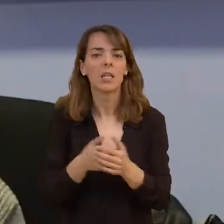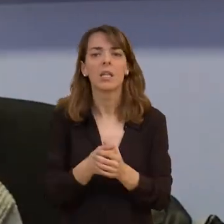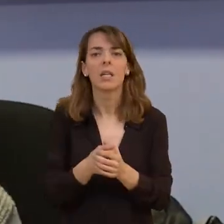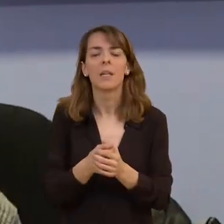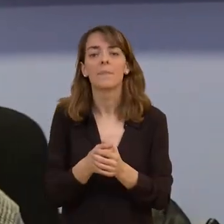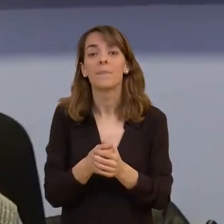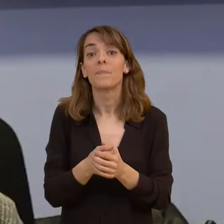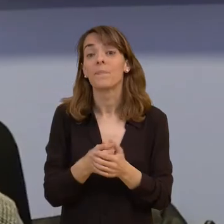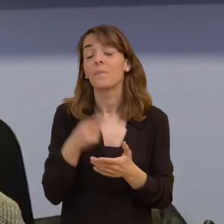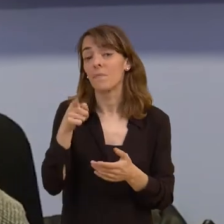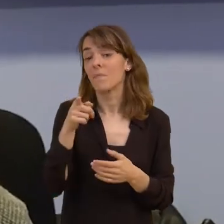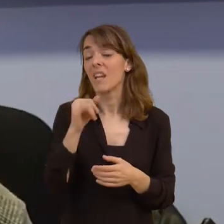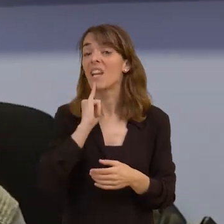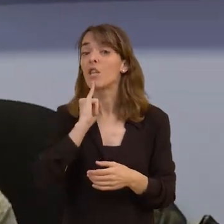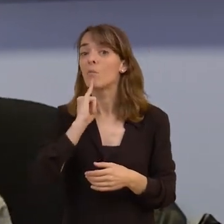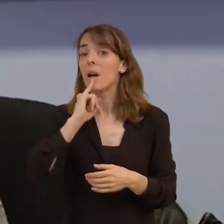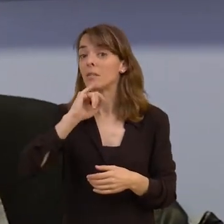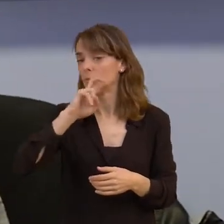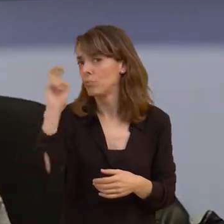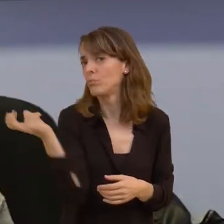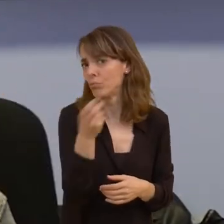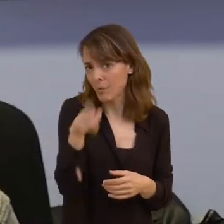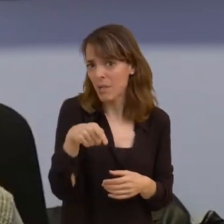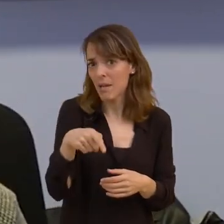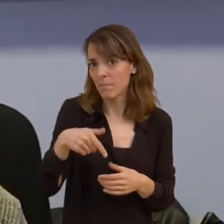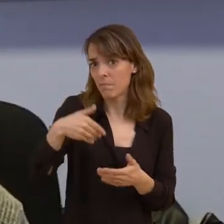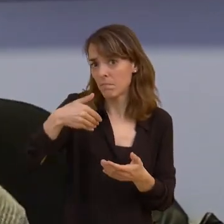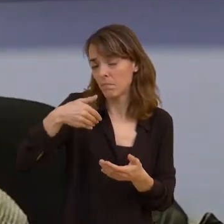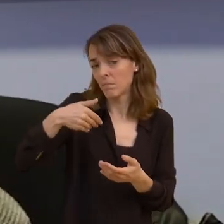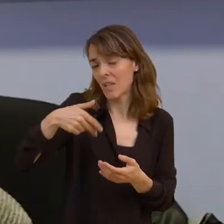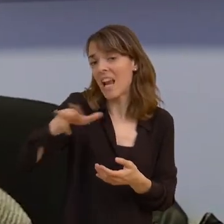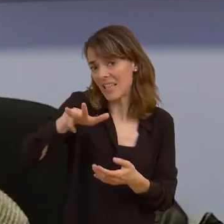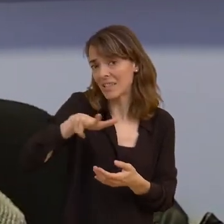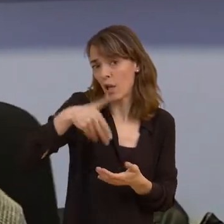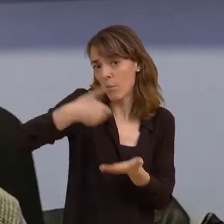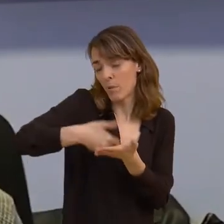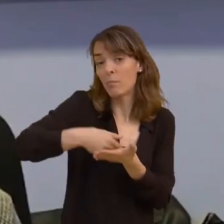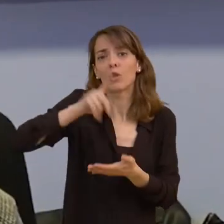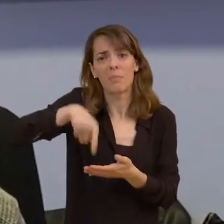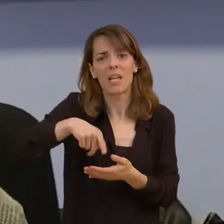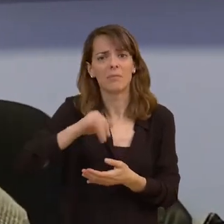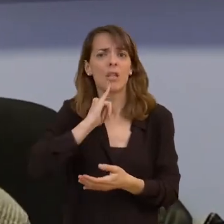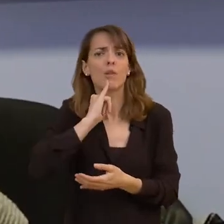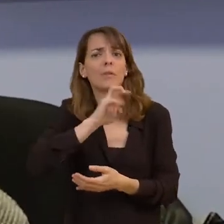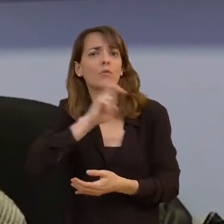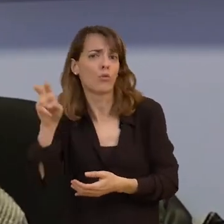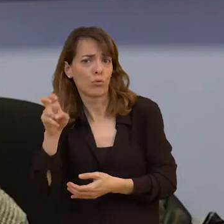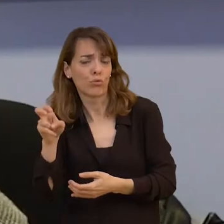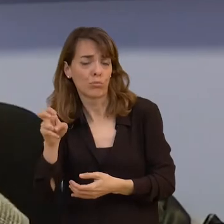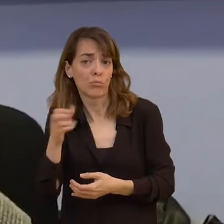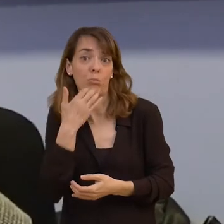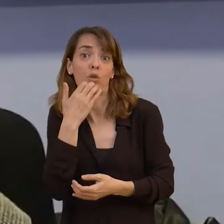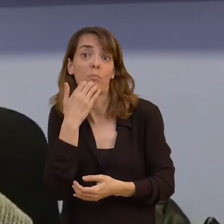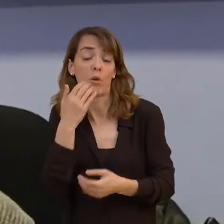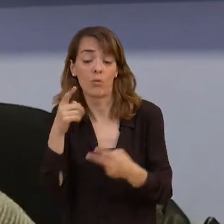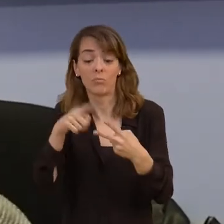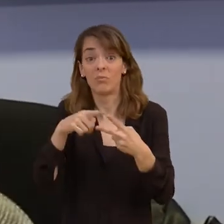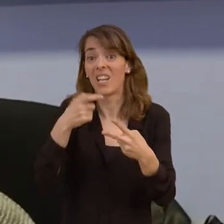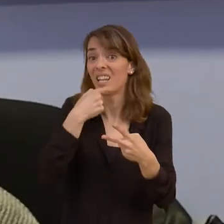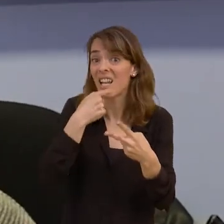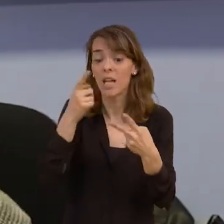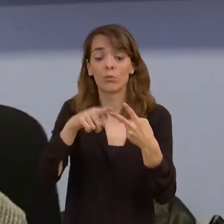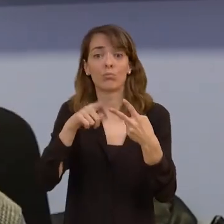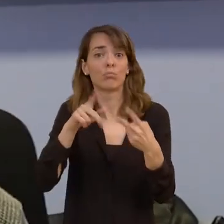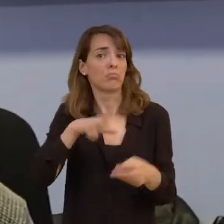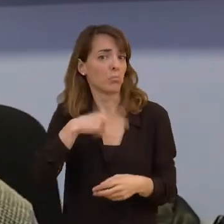Por supuesto, se hace en varios idiomas también no solo piden castellano, sino también otros dos idiomas que últimamente están demandando bastante como